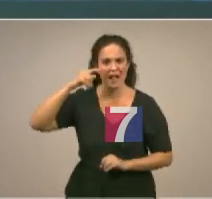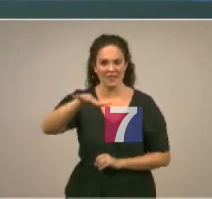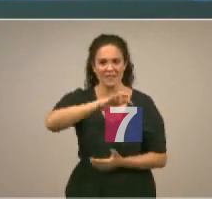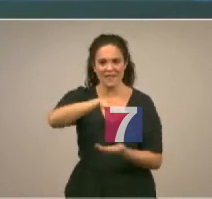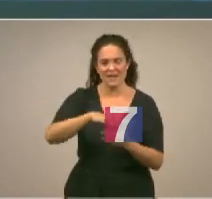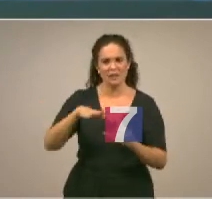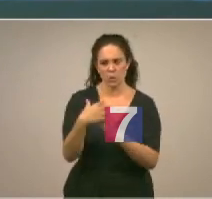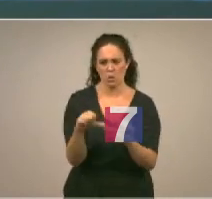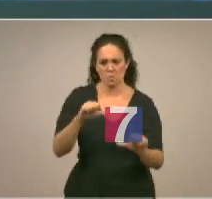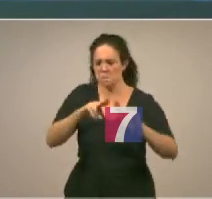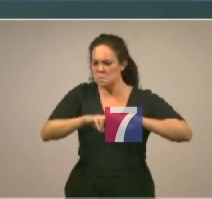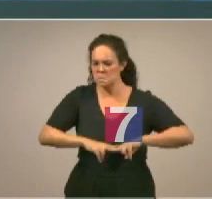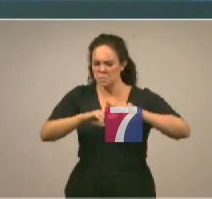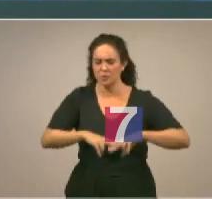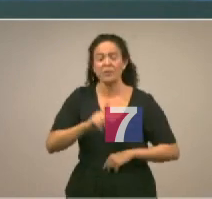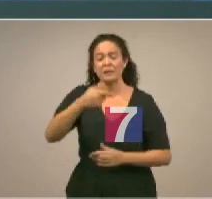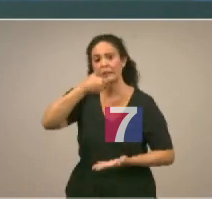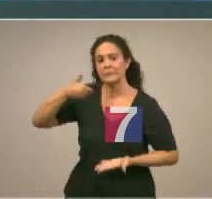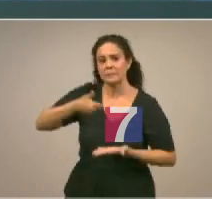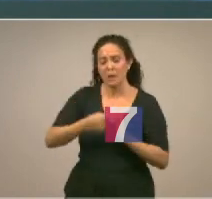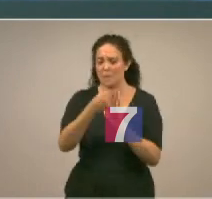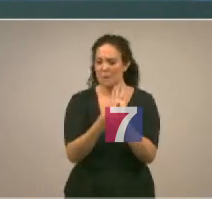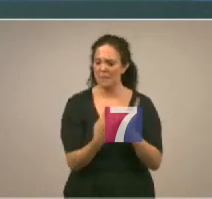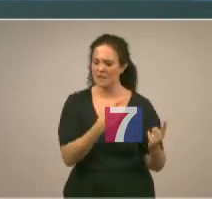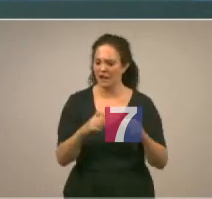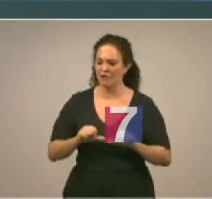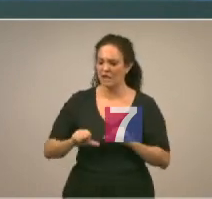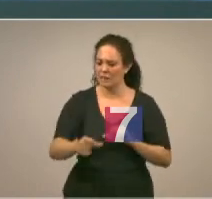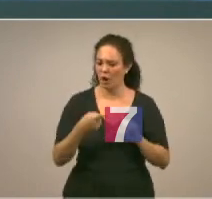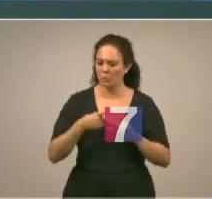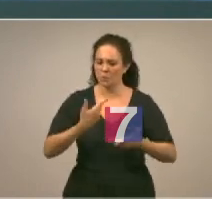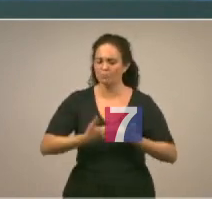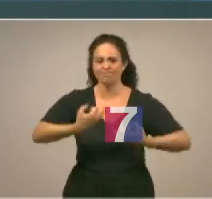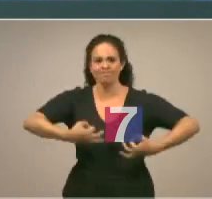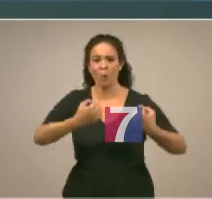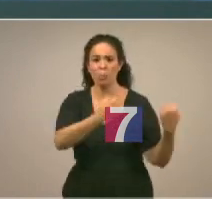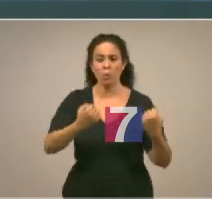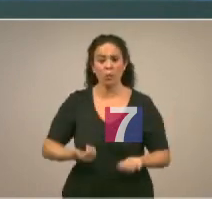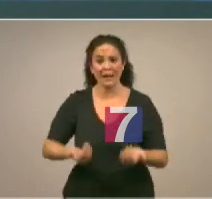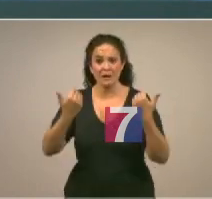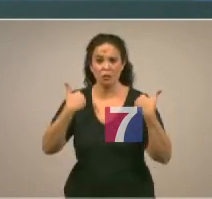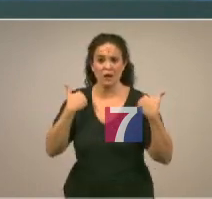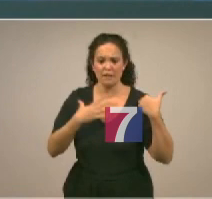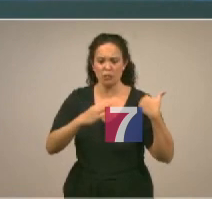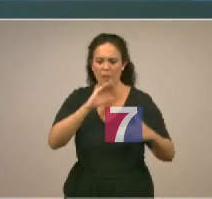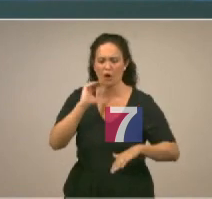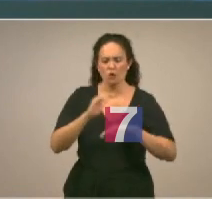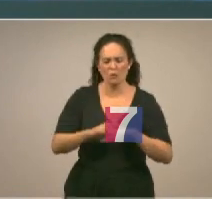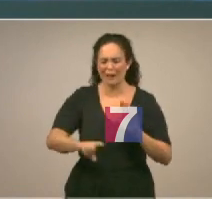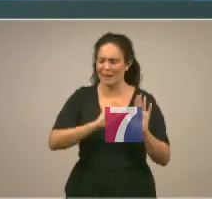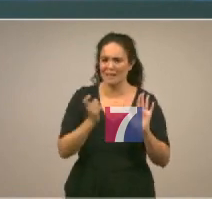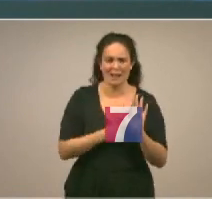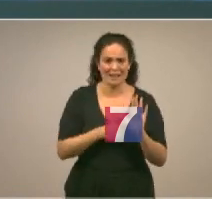se solicitaba además que se adoptaran las medidas necesarias para garantizar que las autoridades competentes cumplan plenamente la